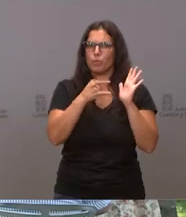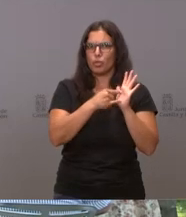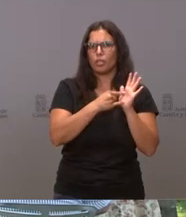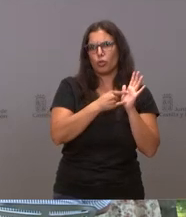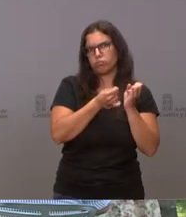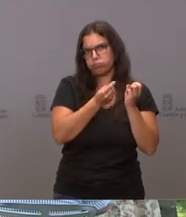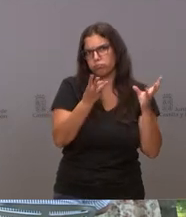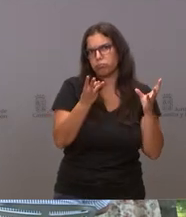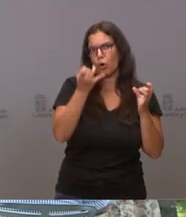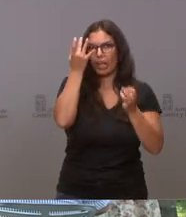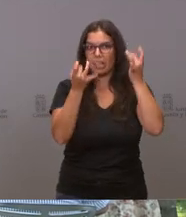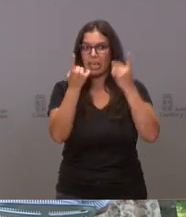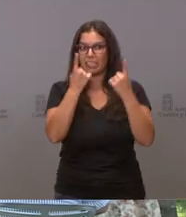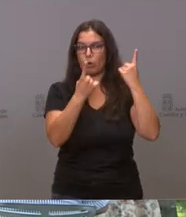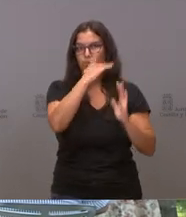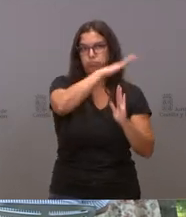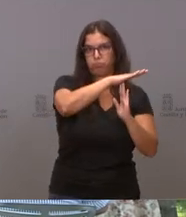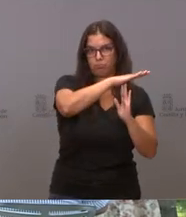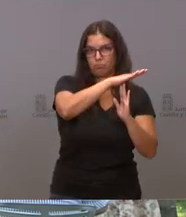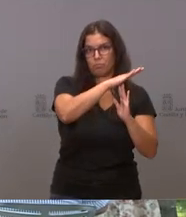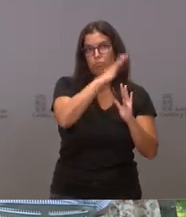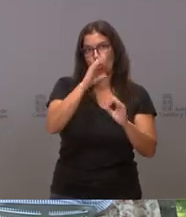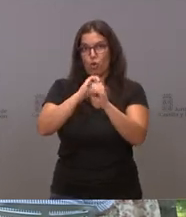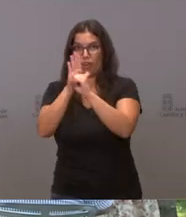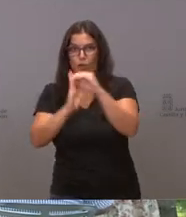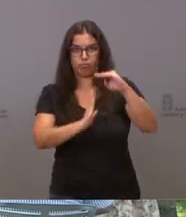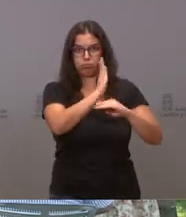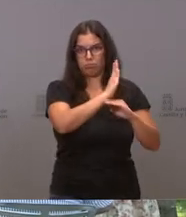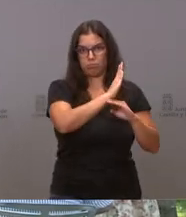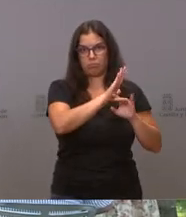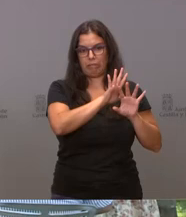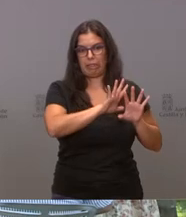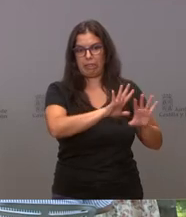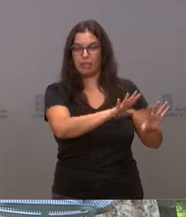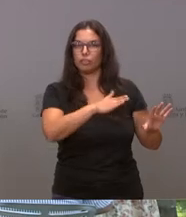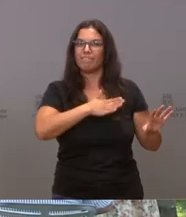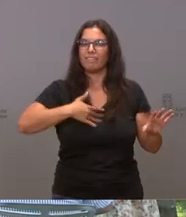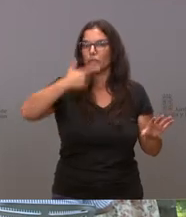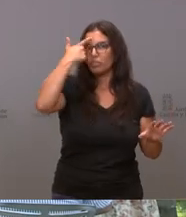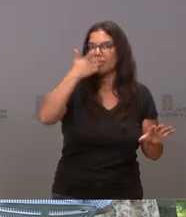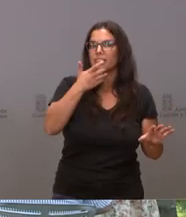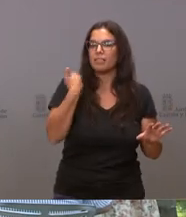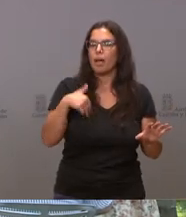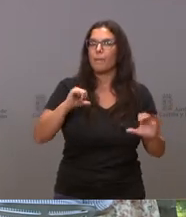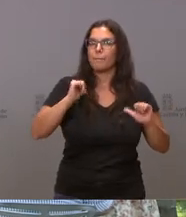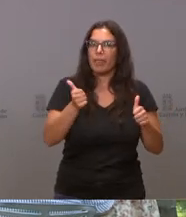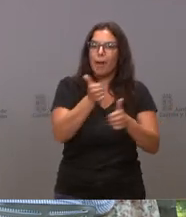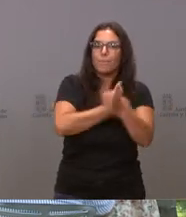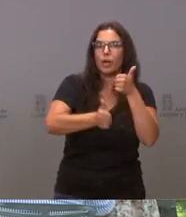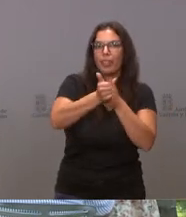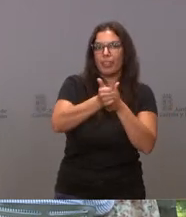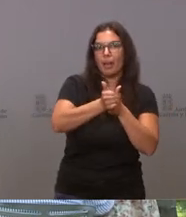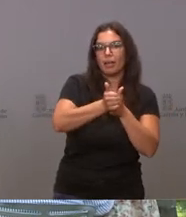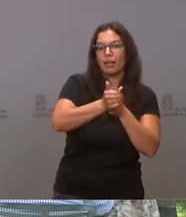iniciativas que se han quedado aparcados precisamente por la pandemia, me gustaría saber si se establecen ya prioridades para el